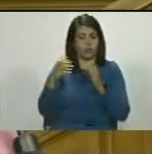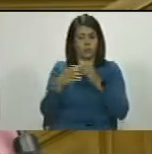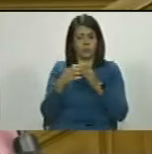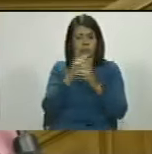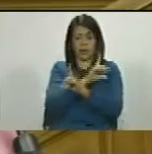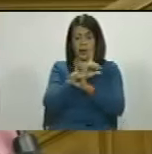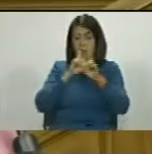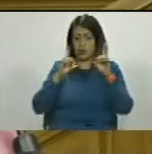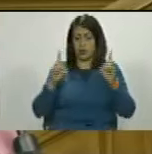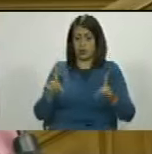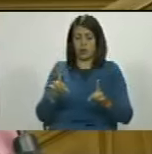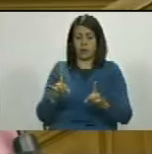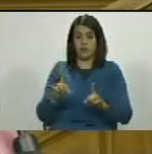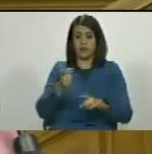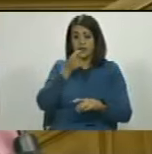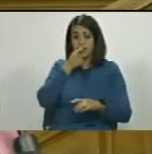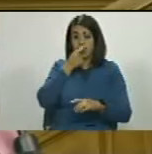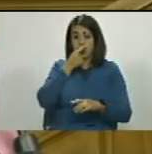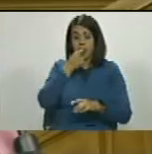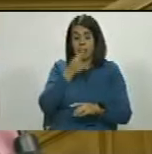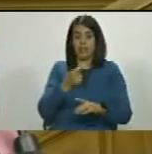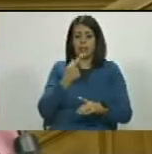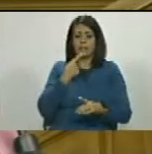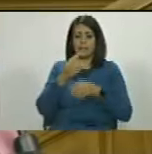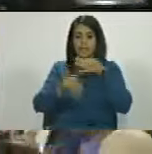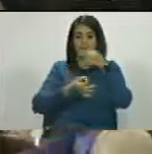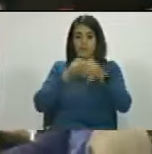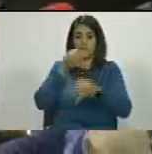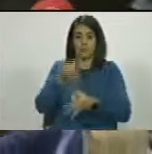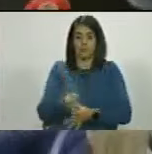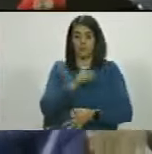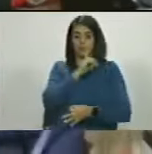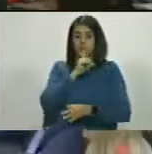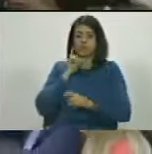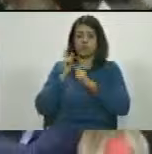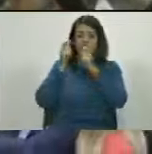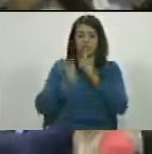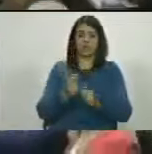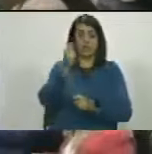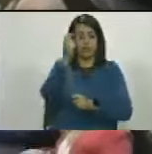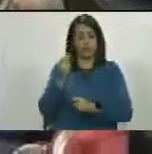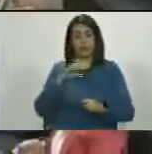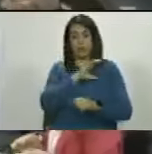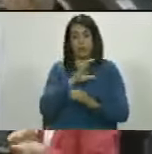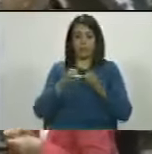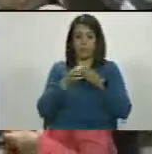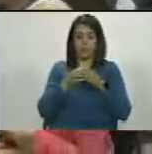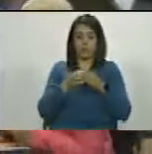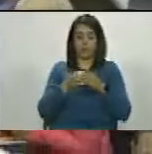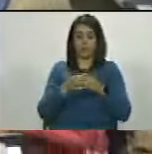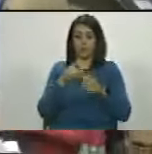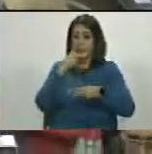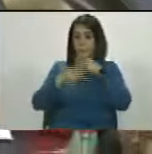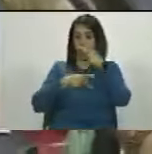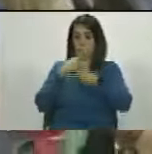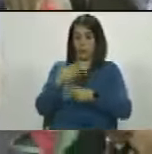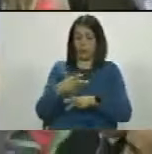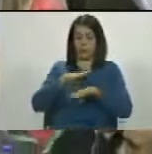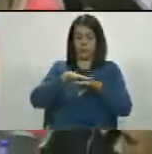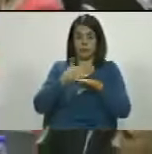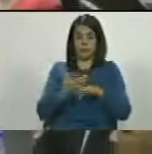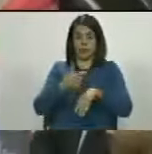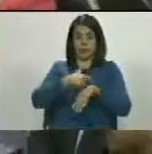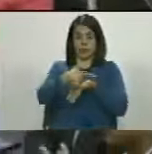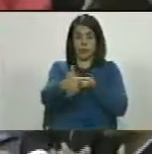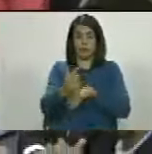demócrata Cristiano Copey, mediante la cual informa el nombramiento de los diputados que conforman esa organización política para